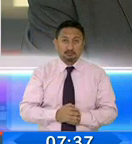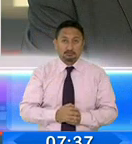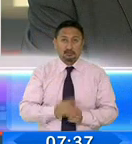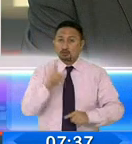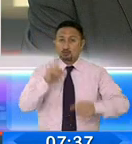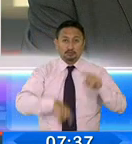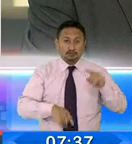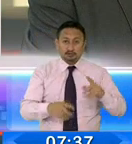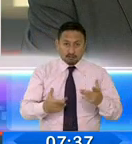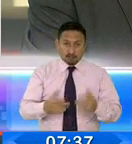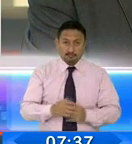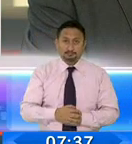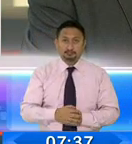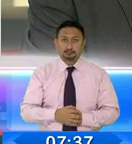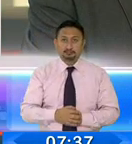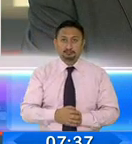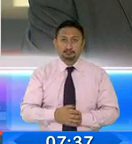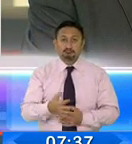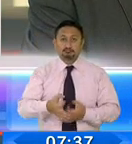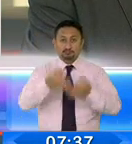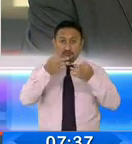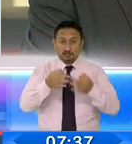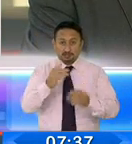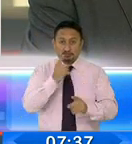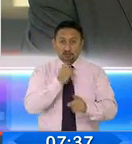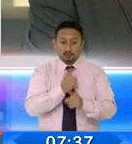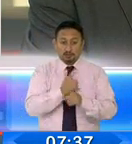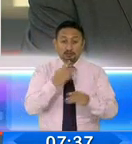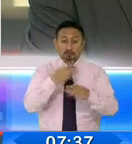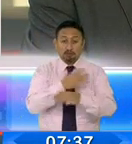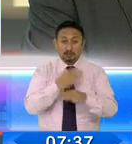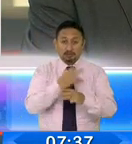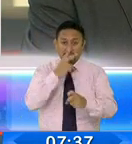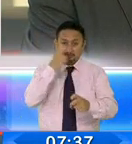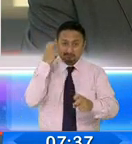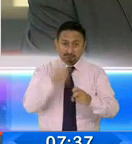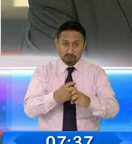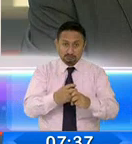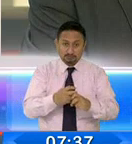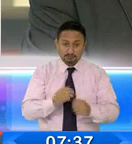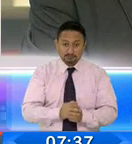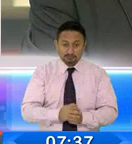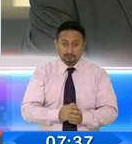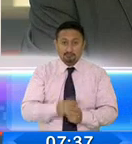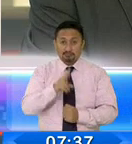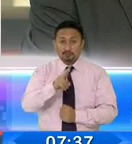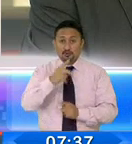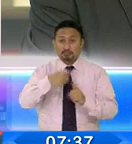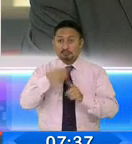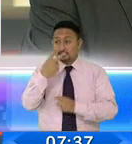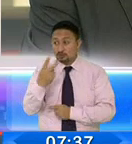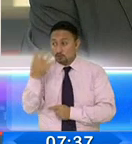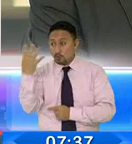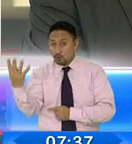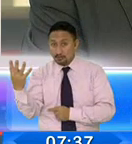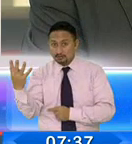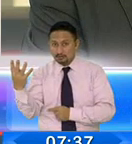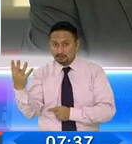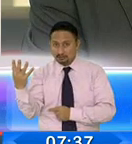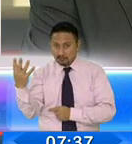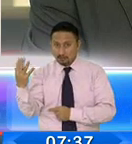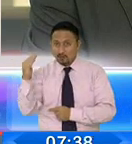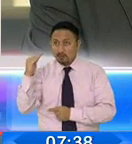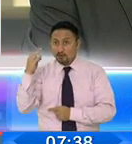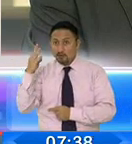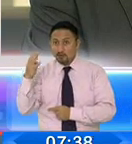ni 253. Tiene que ser, por eso las matemáticas son precisas. Entonces, 2 más 2, 4. No pueden ser, cuando